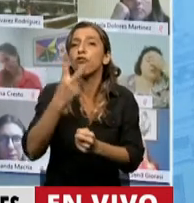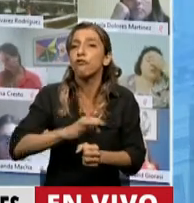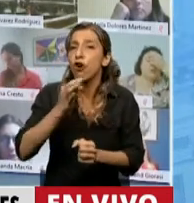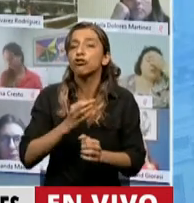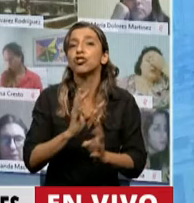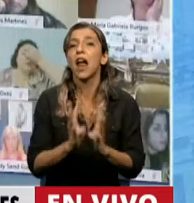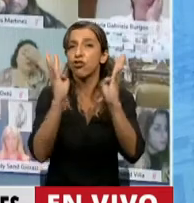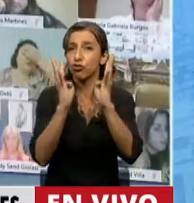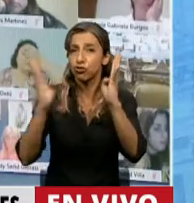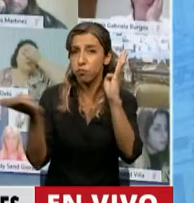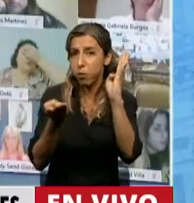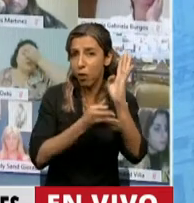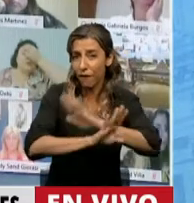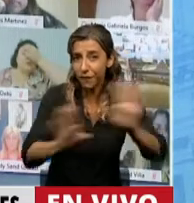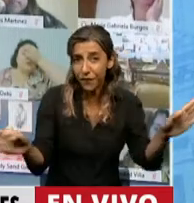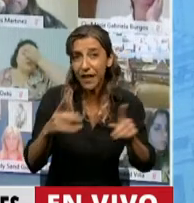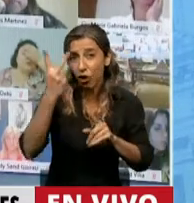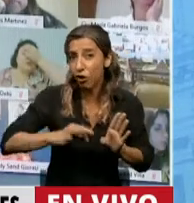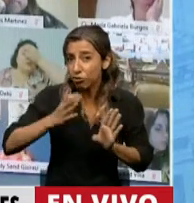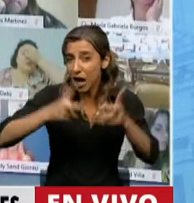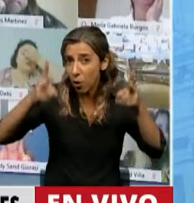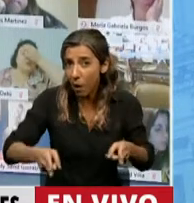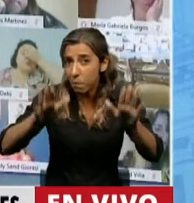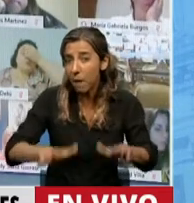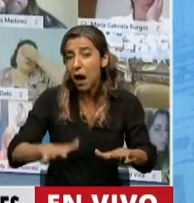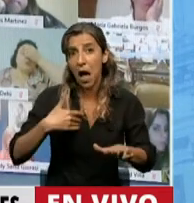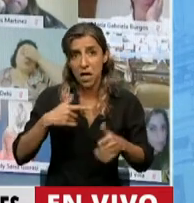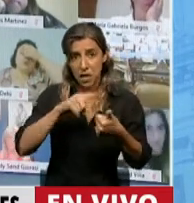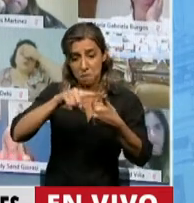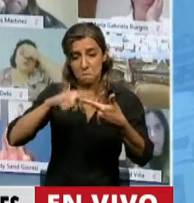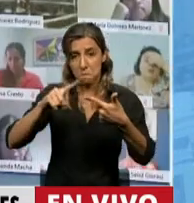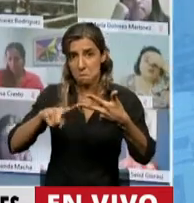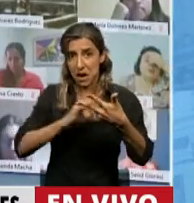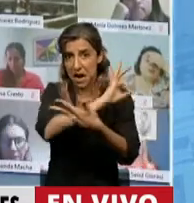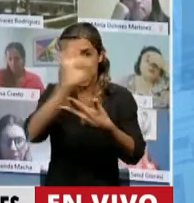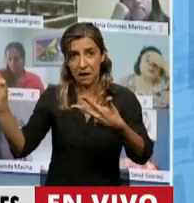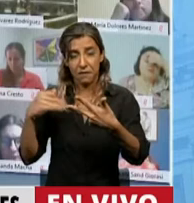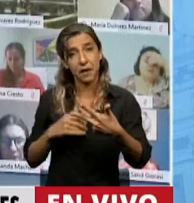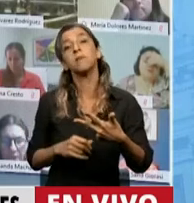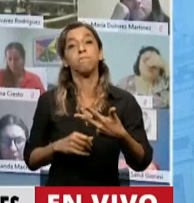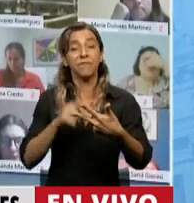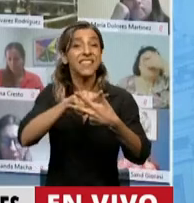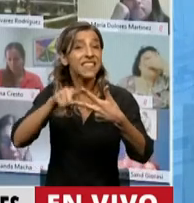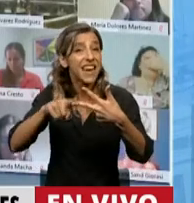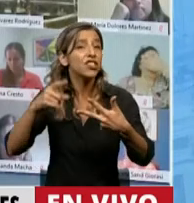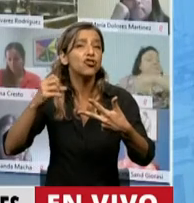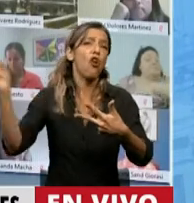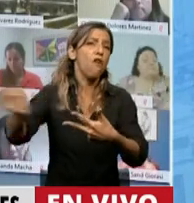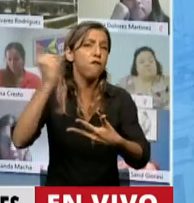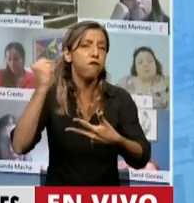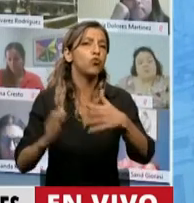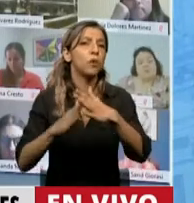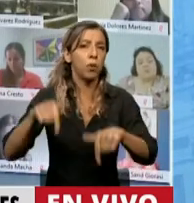una buena vez para tratar la ley de protección de los humedales. Y sin embargo, eso que es concreto y que tiene un efecto real en nuestro país,